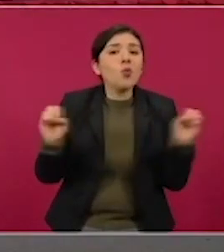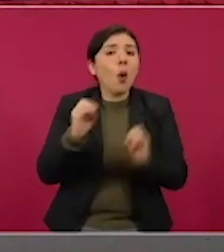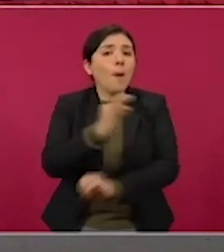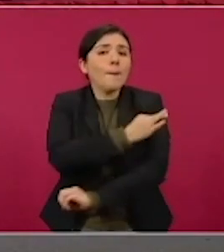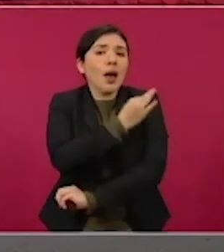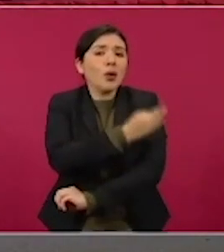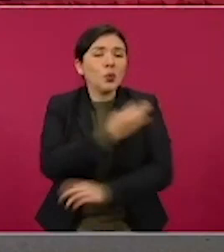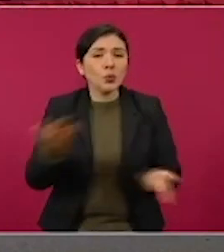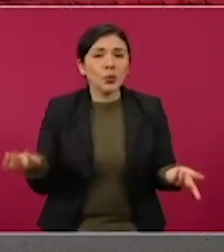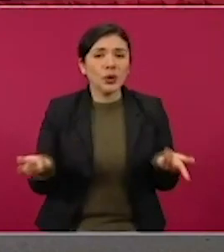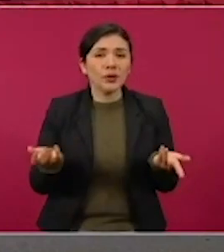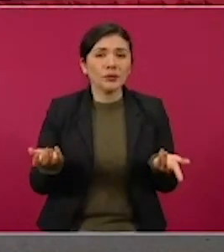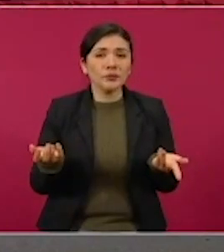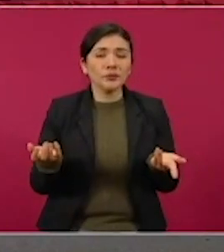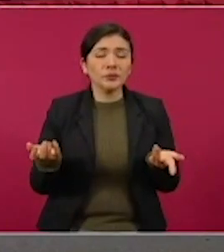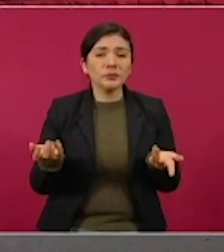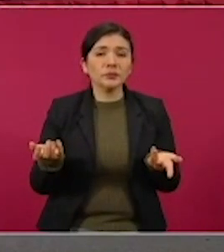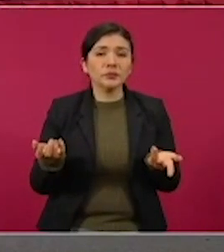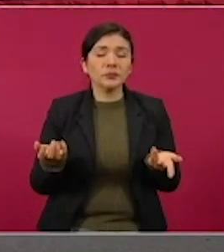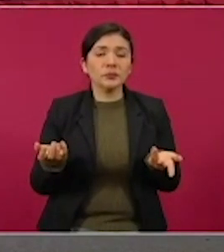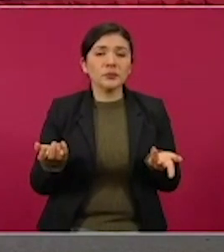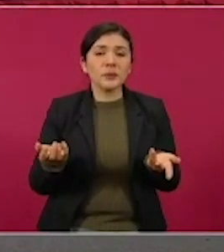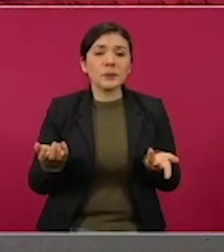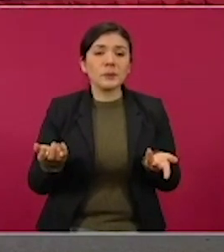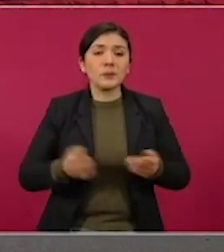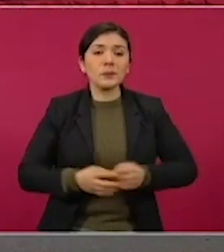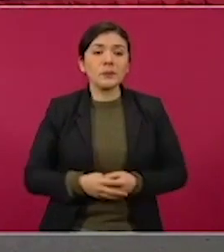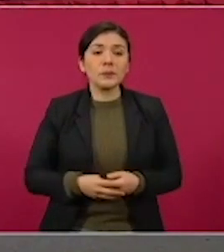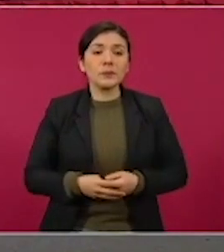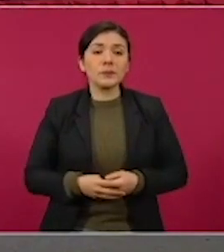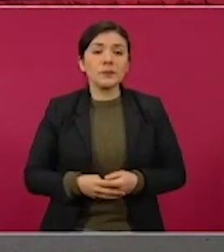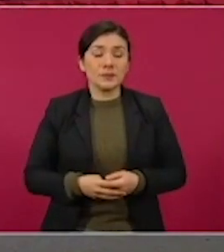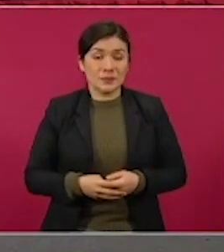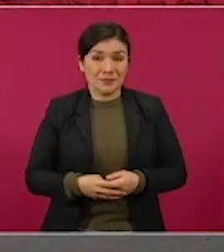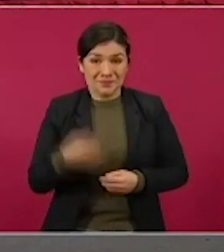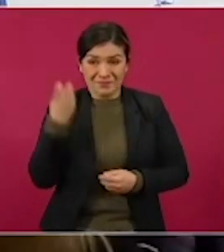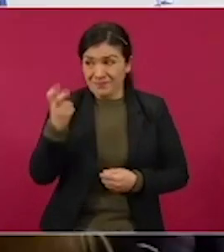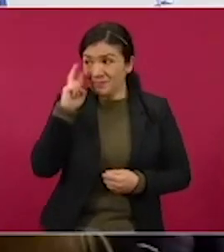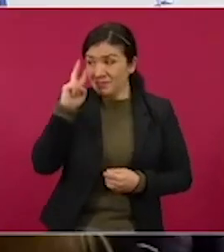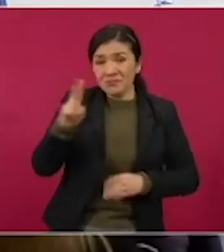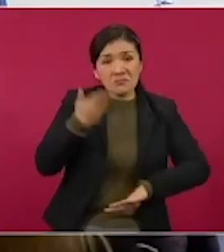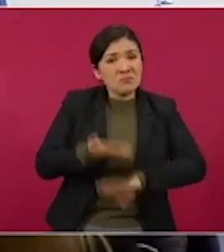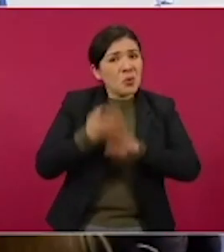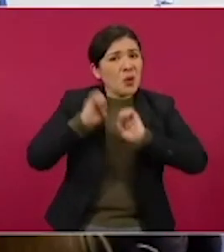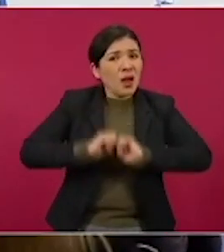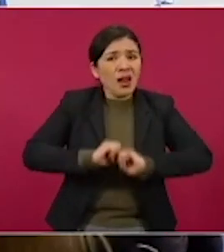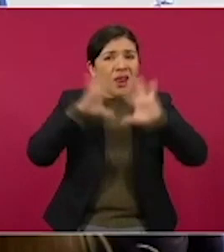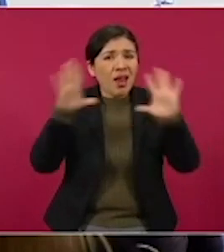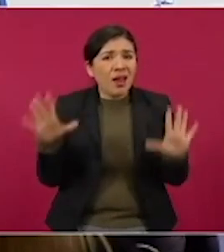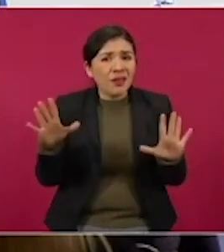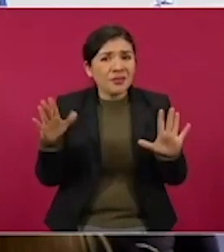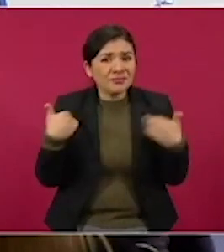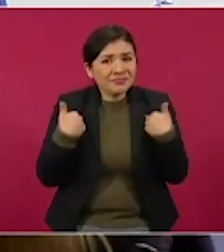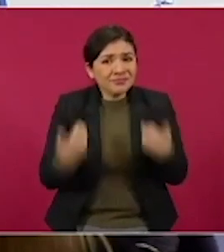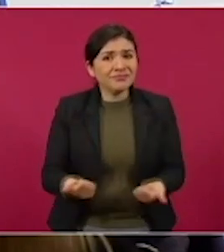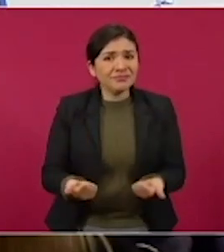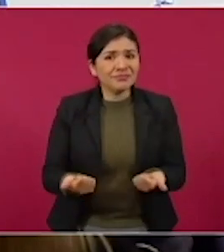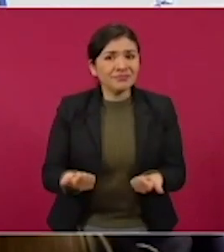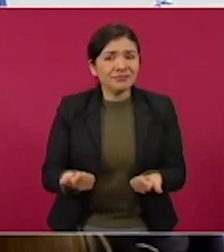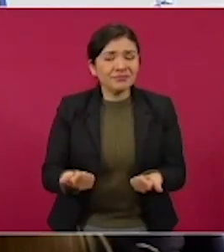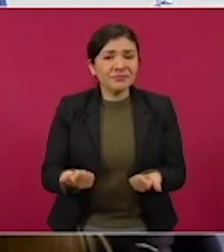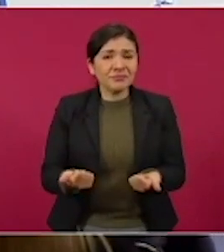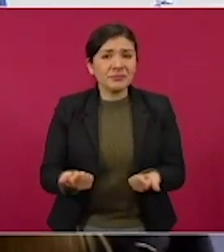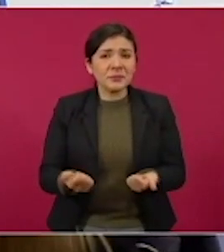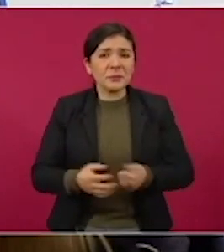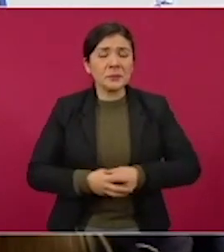más claro ni el